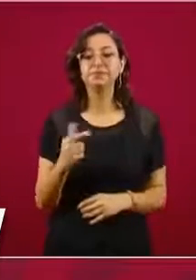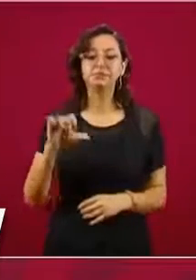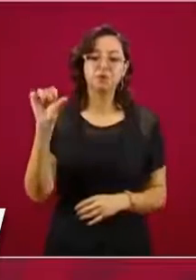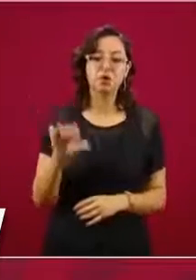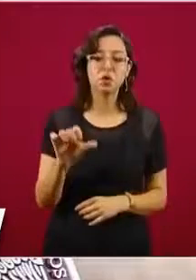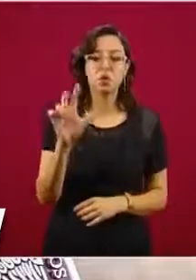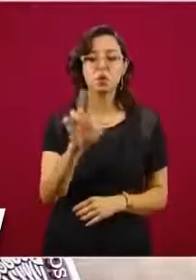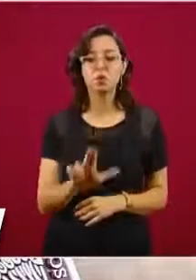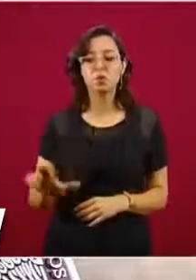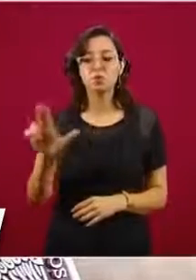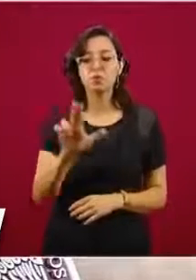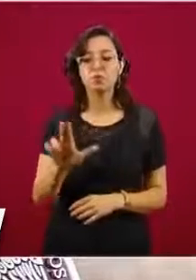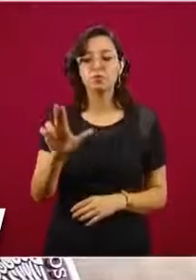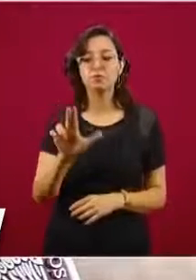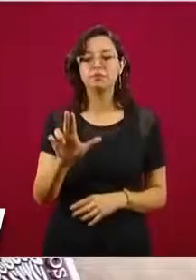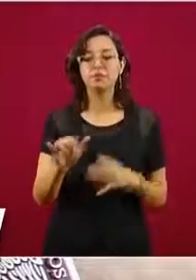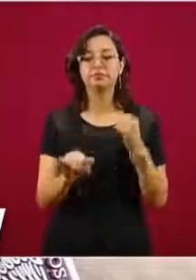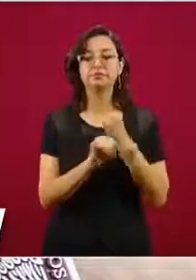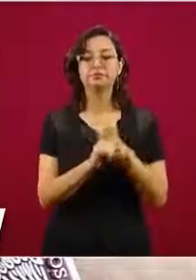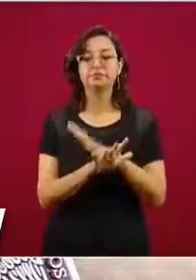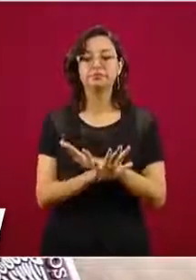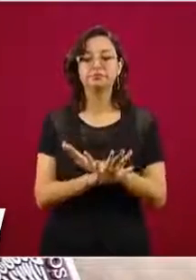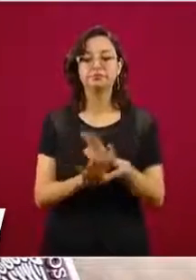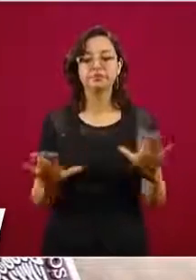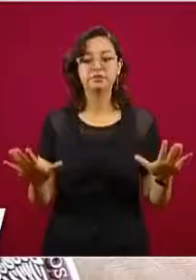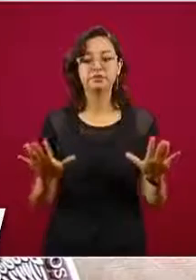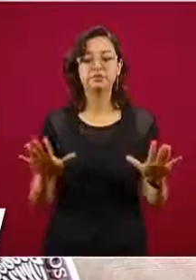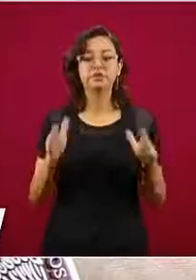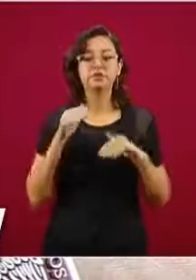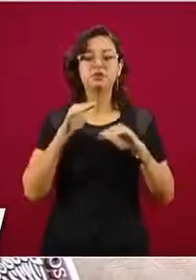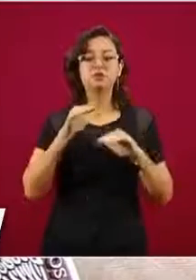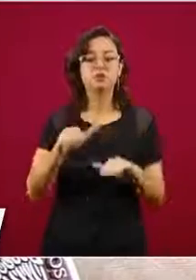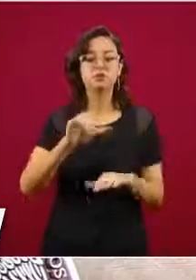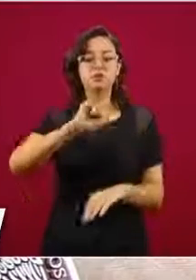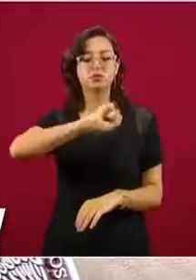informamos sobre la salud.